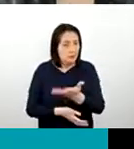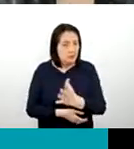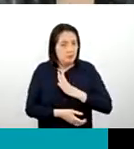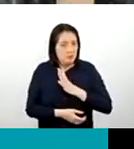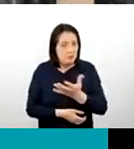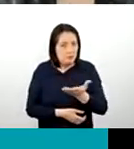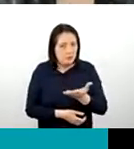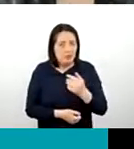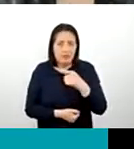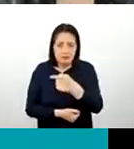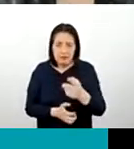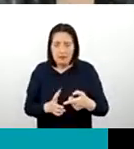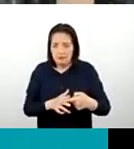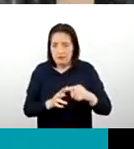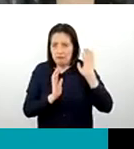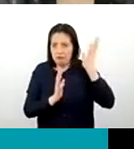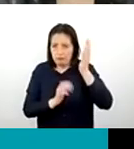Le doy pase para iniciar su ponencia.